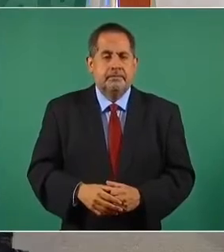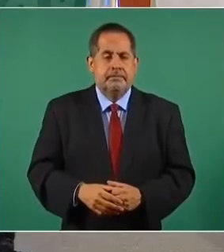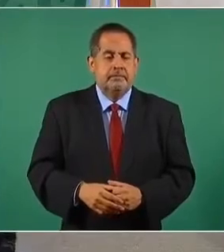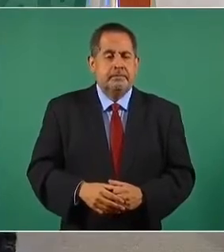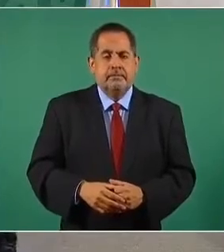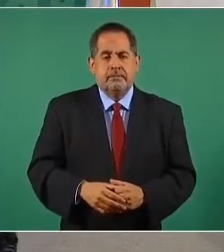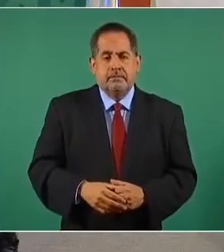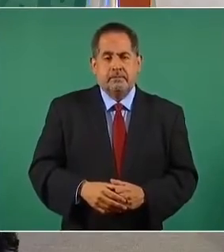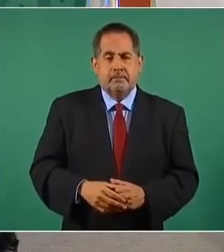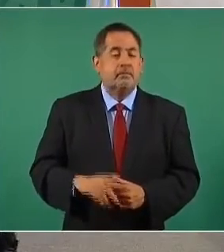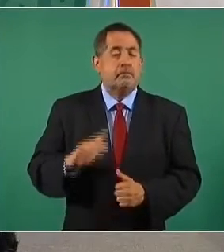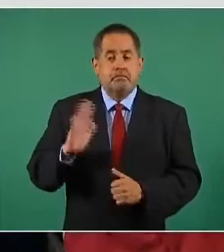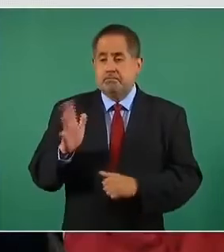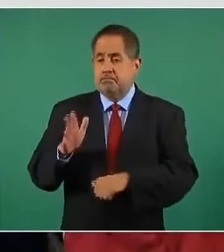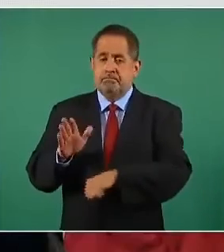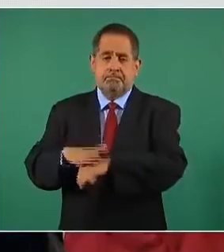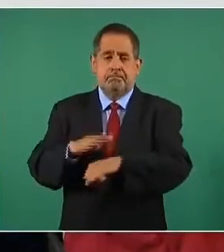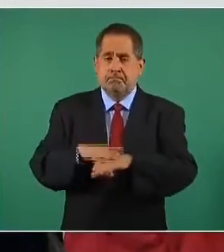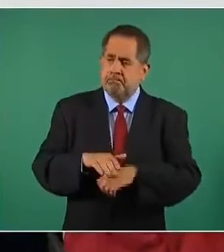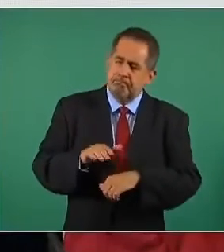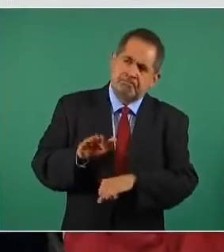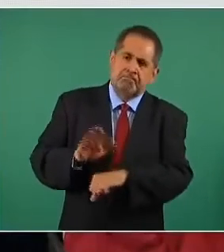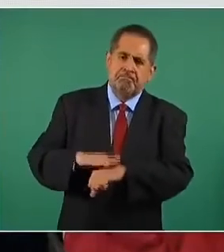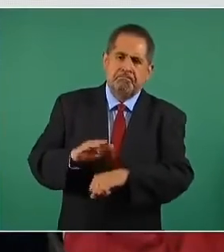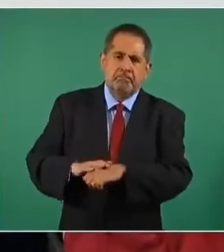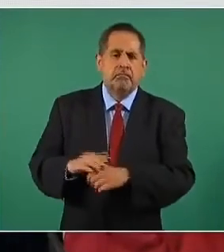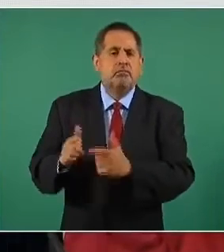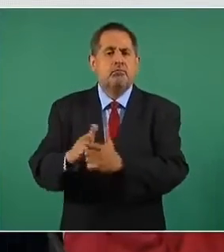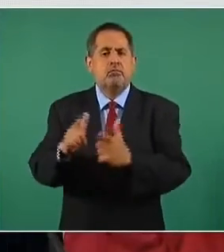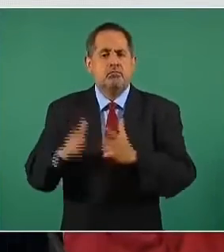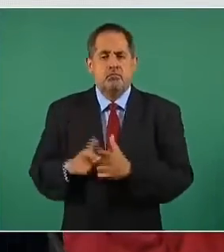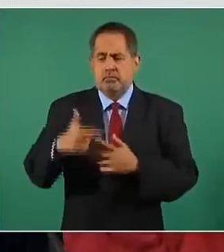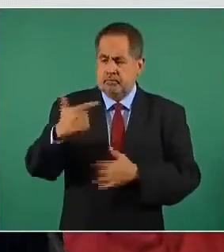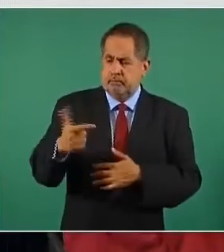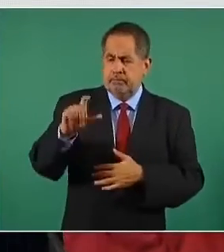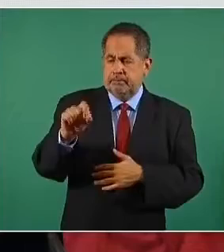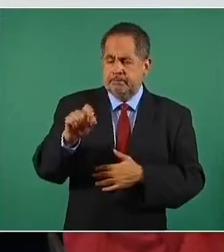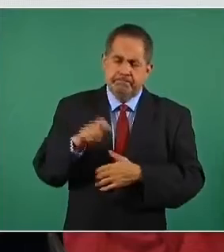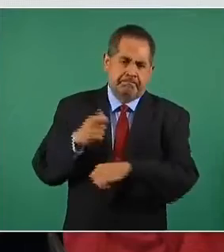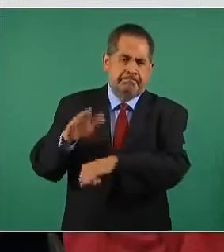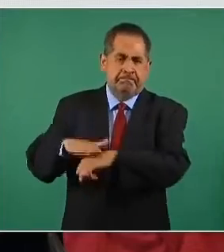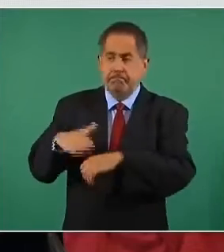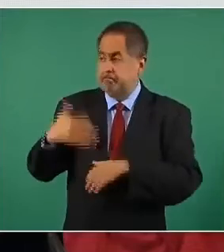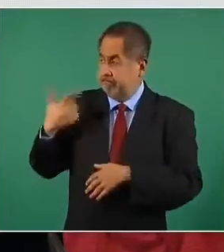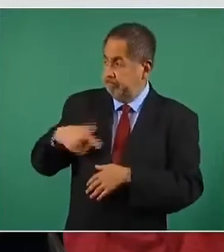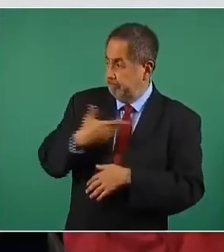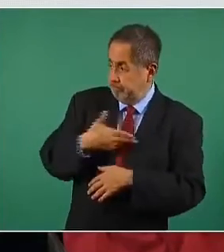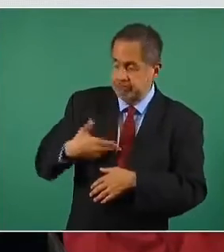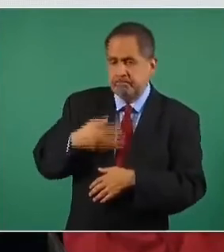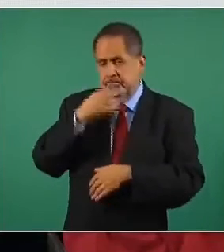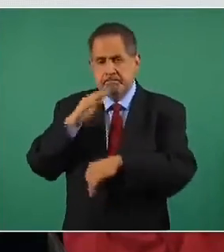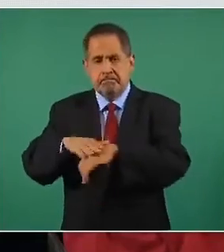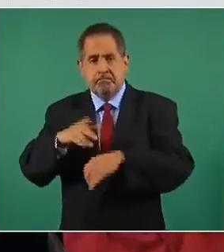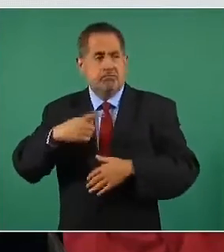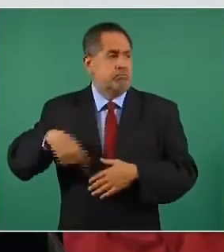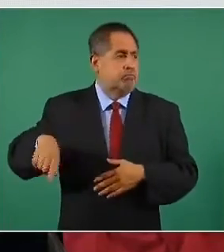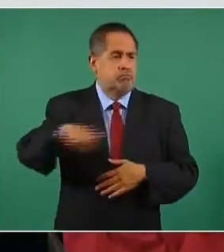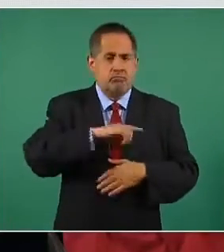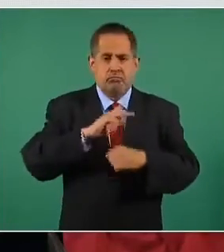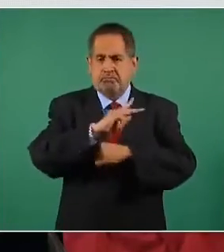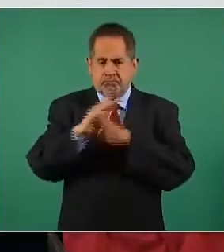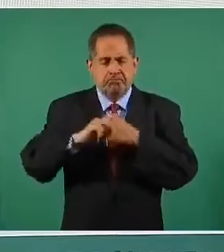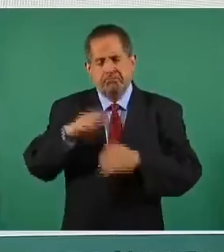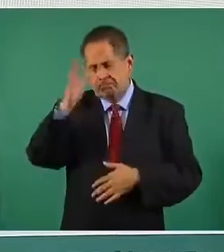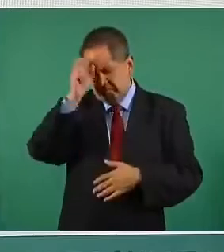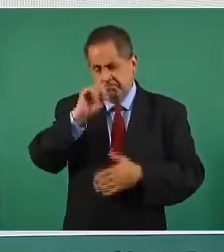Bueno, se hizo un llamado al G20, por instrucción del señor Presidente de la República, hay un acuerdo de la mayor parte de los países del